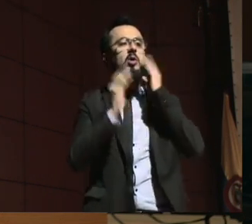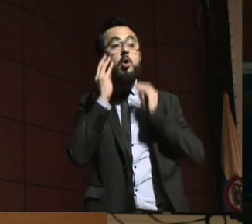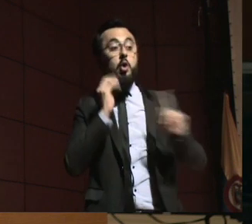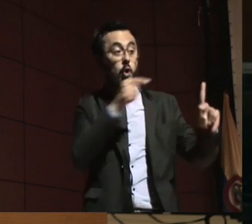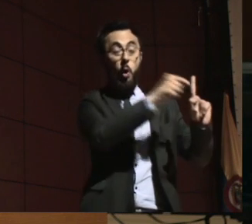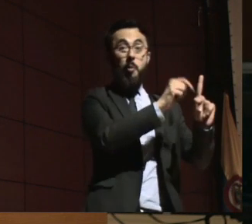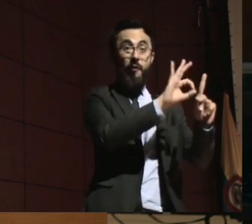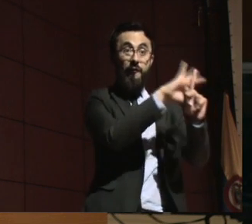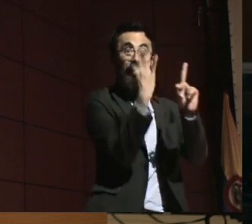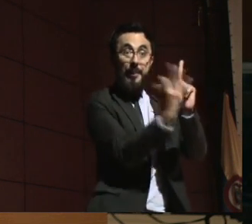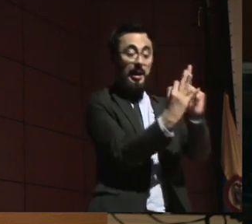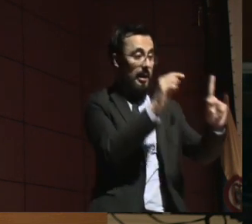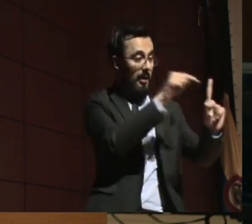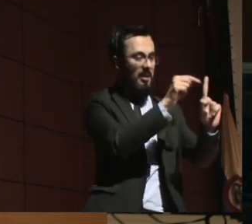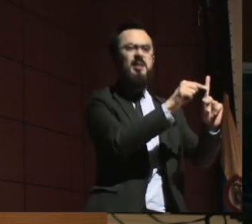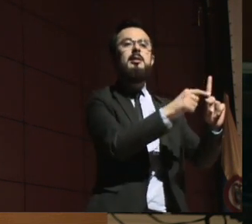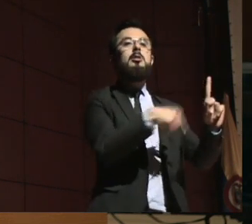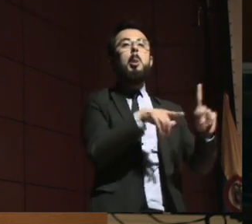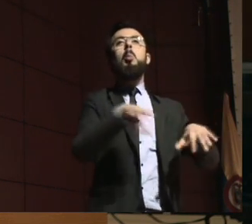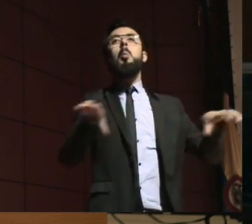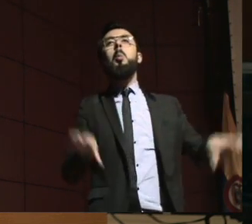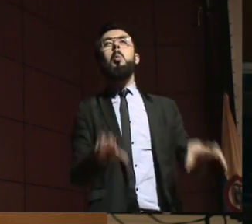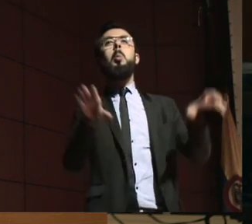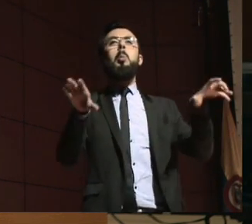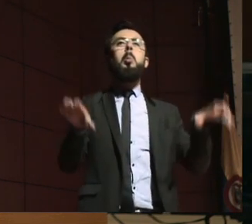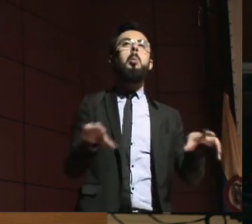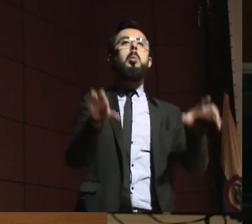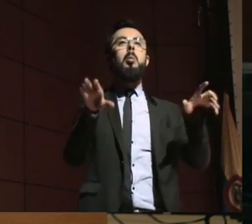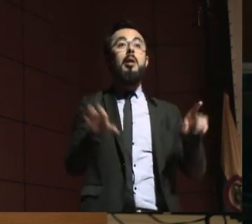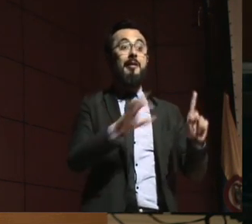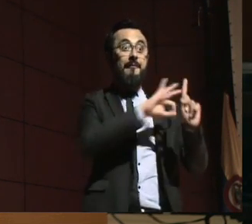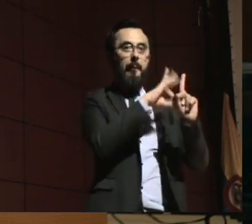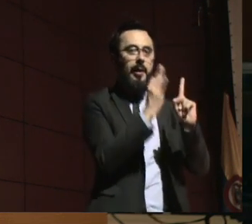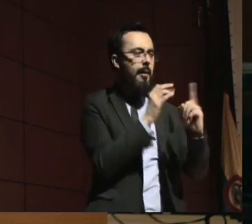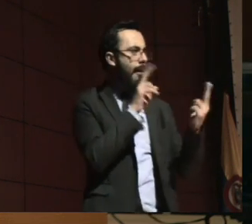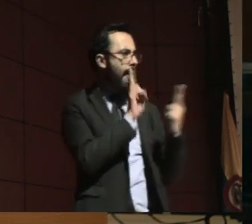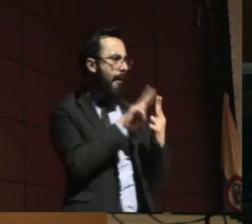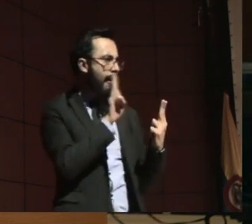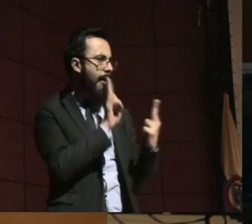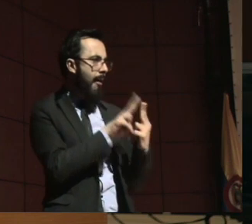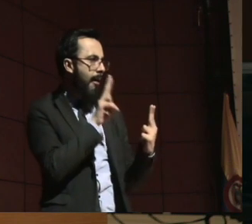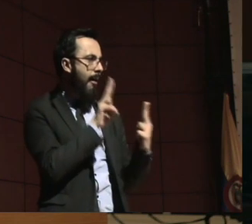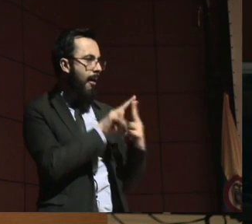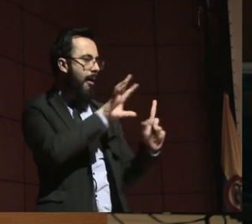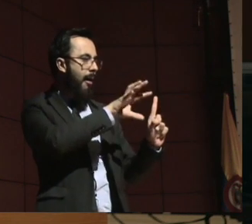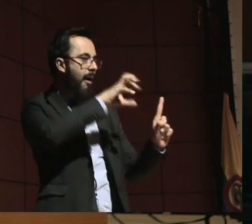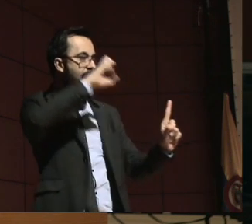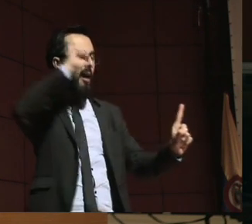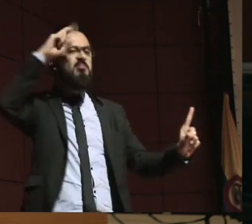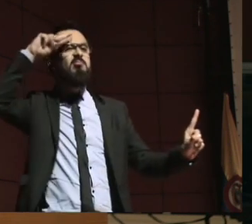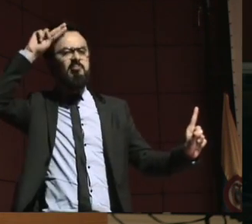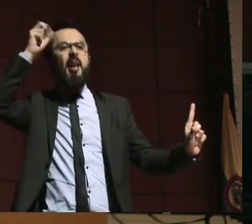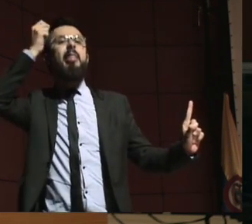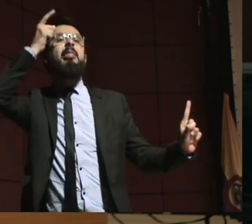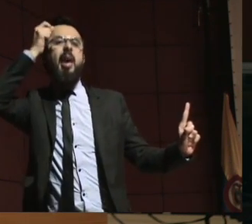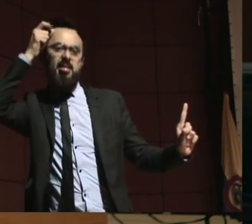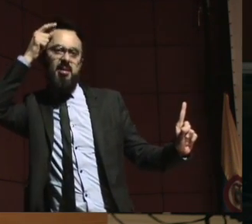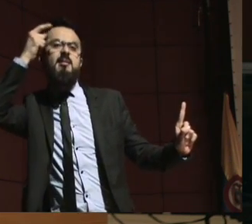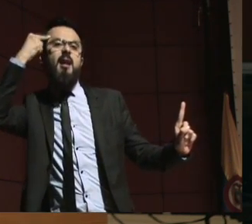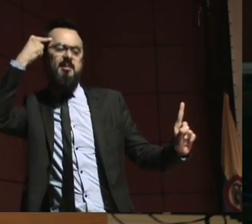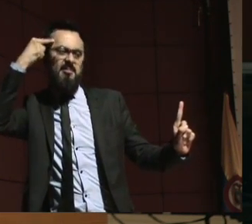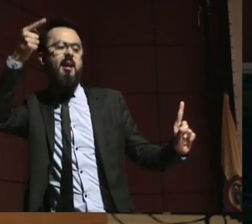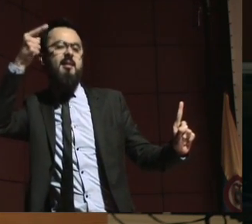de esa persona. Sino que a veces están... A mí me pasa mucho que cuando uno sale,